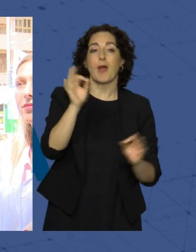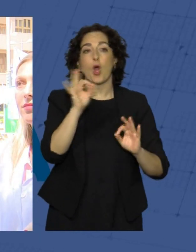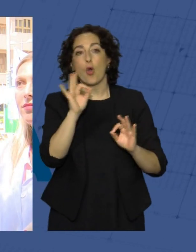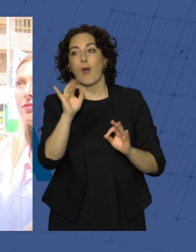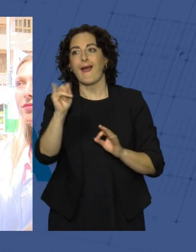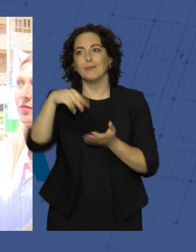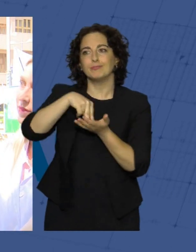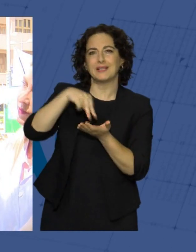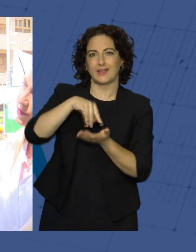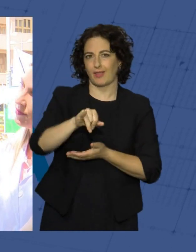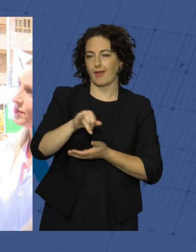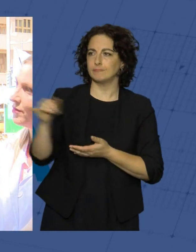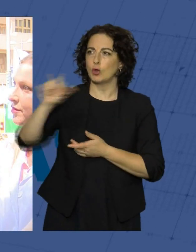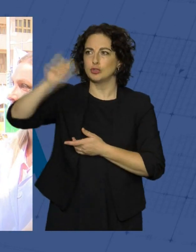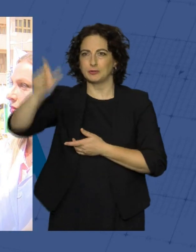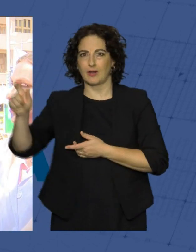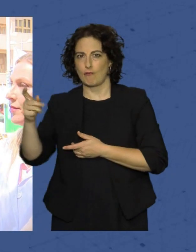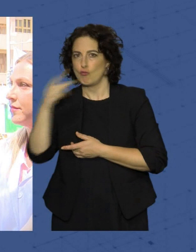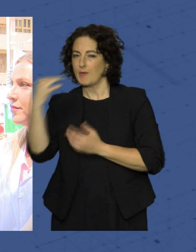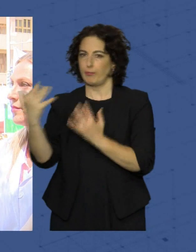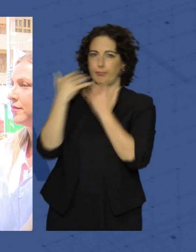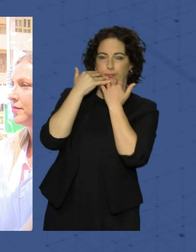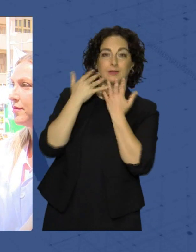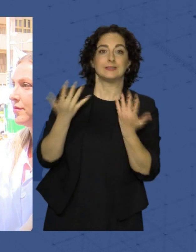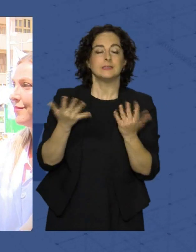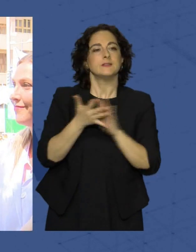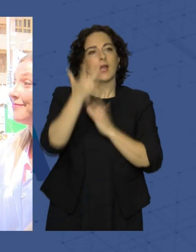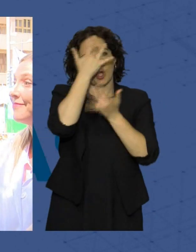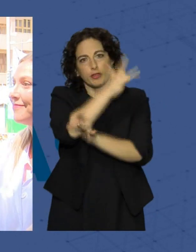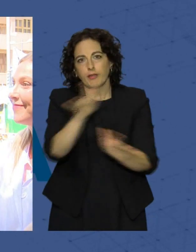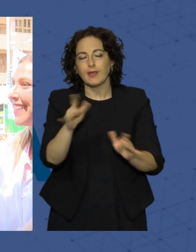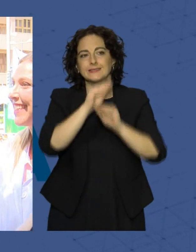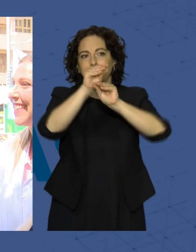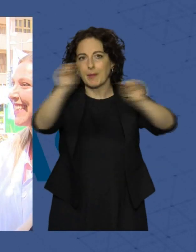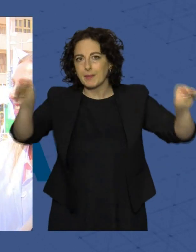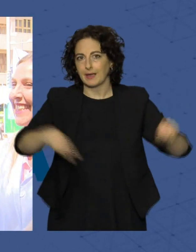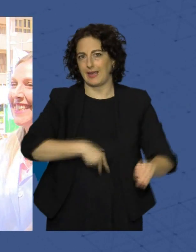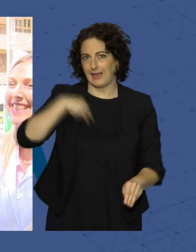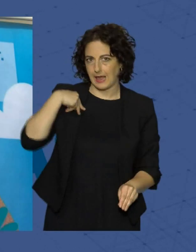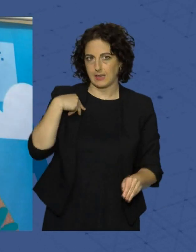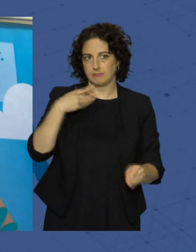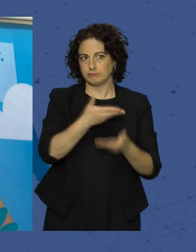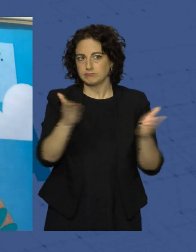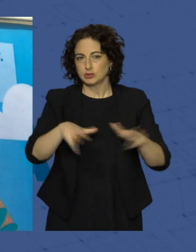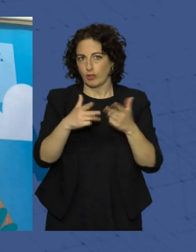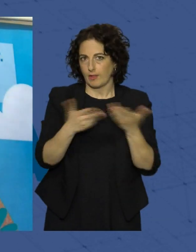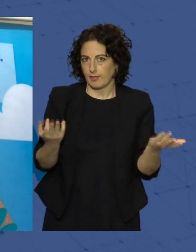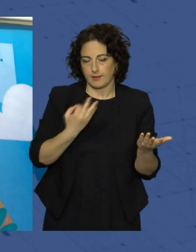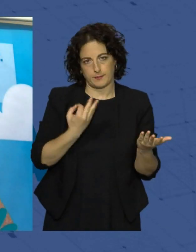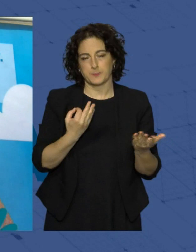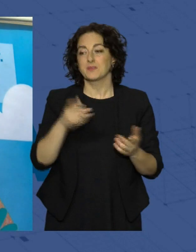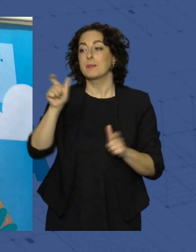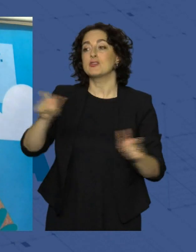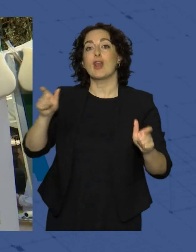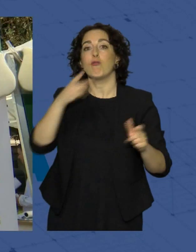presencia de fumadores. Por lo tanto, concienciar, hacer un llamamiento generalizado a la sociedad. También a los fumadores se